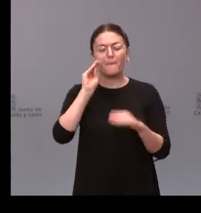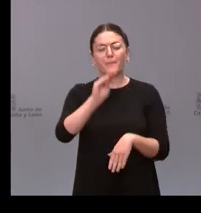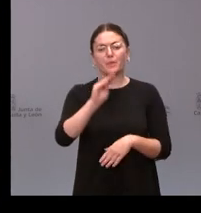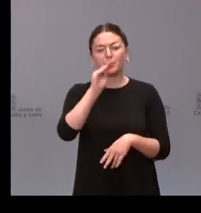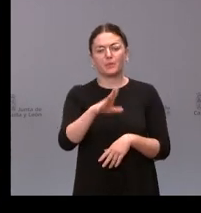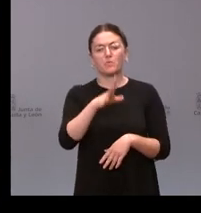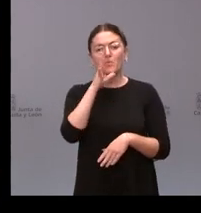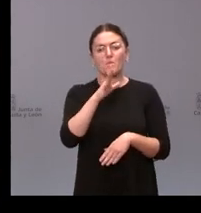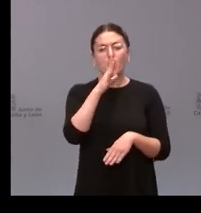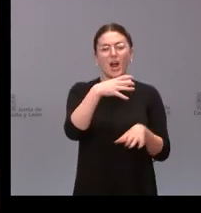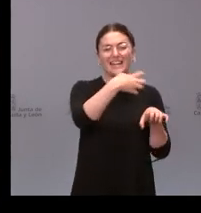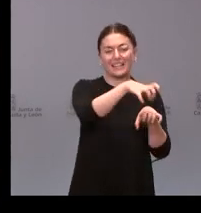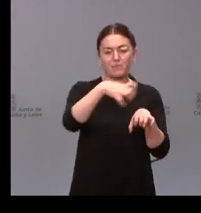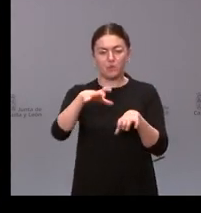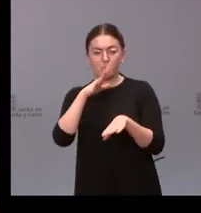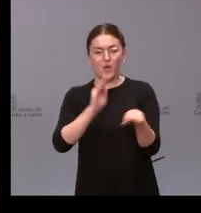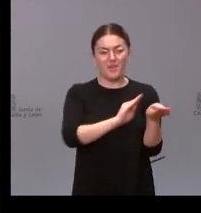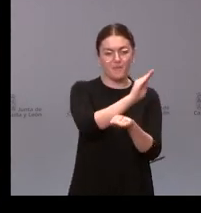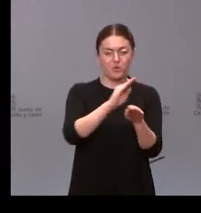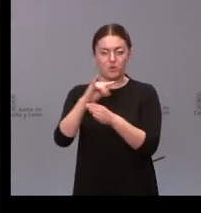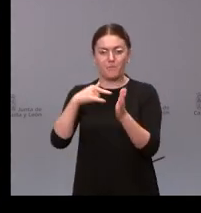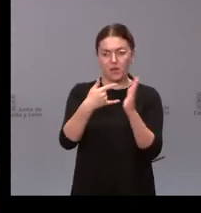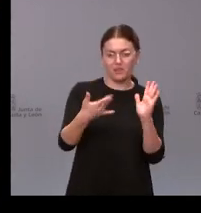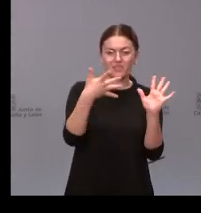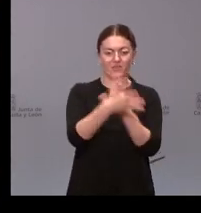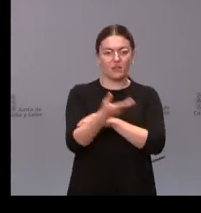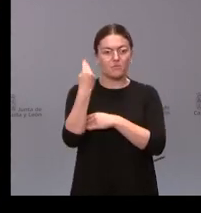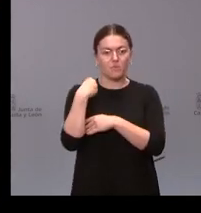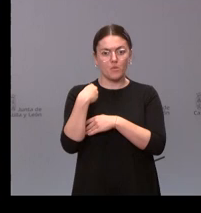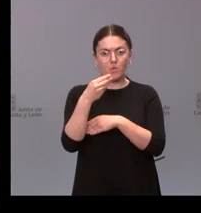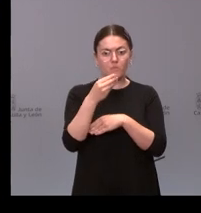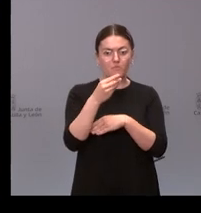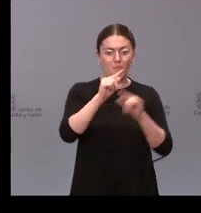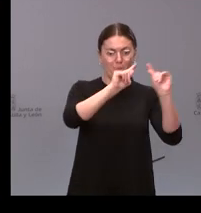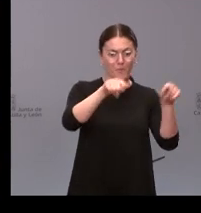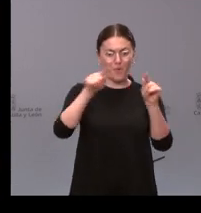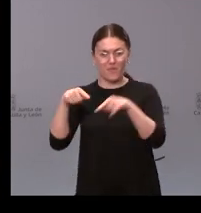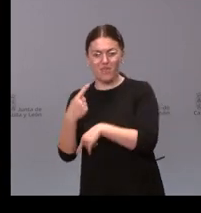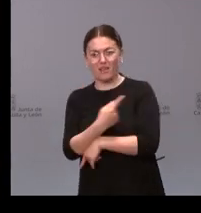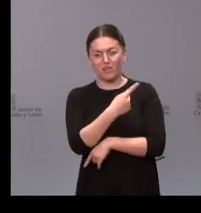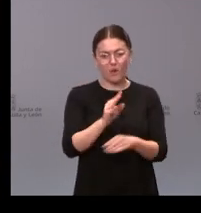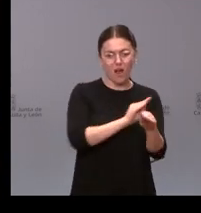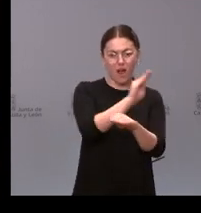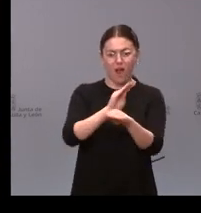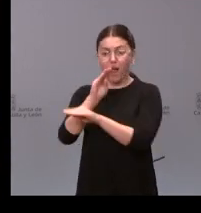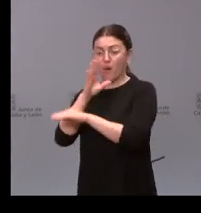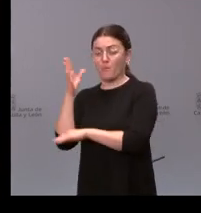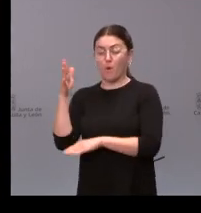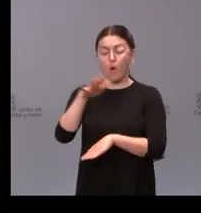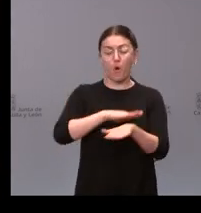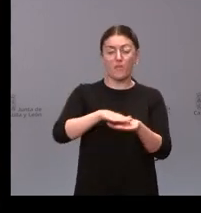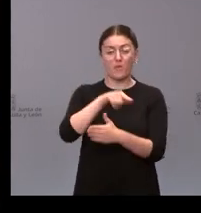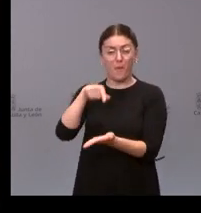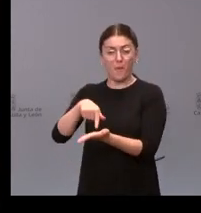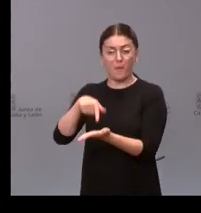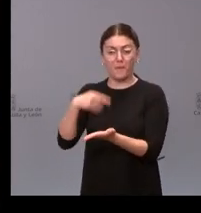inversiones y los diferentes planes es decir la llegada de millones al fin y al cabo a cada una de las provincias que reclaman al gobierno que aplique criterios